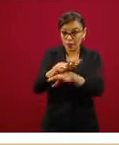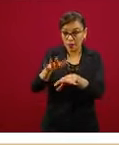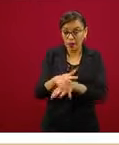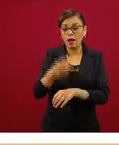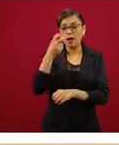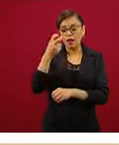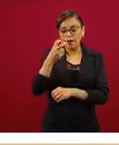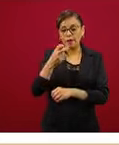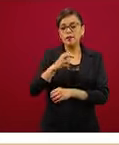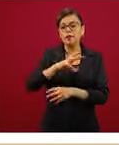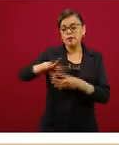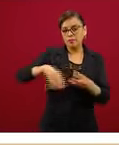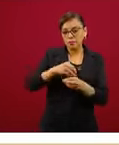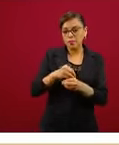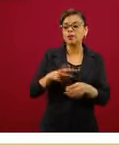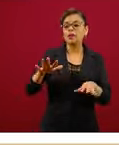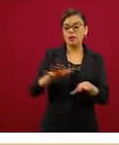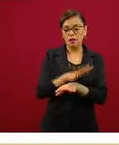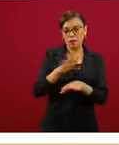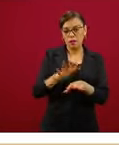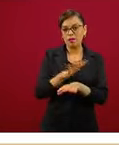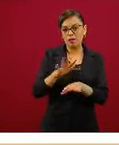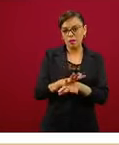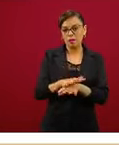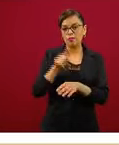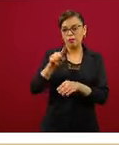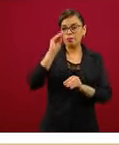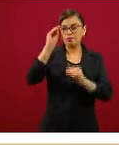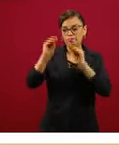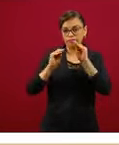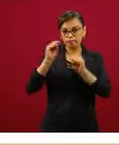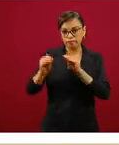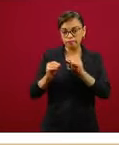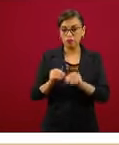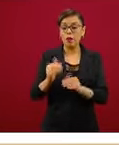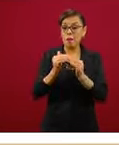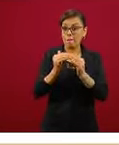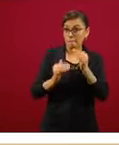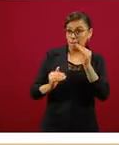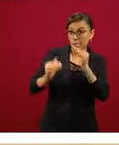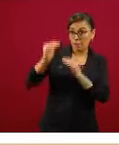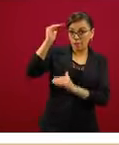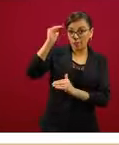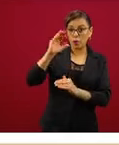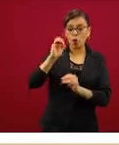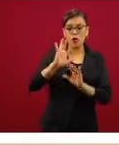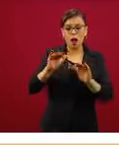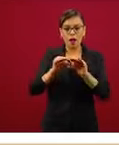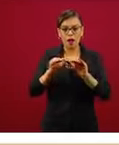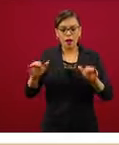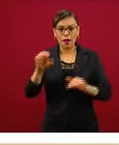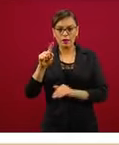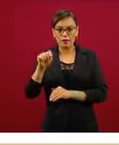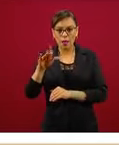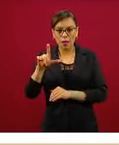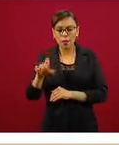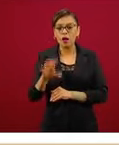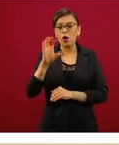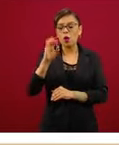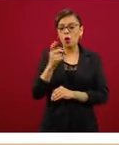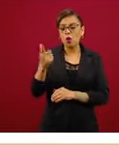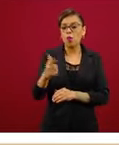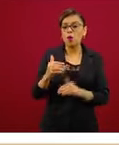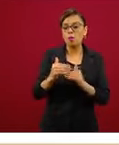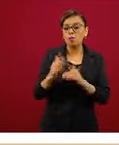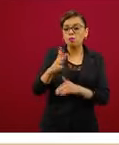tendencia de aumento, estabilidad o descenso en los casos, las hospitalizaciones,